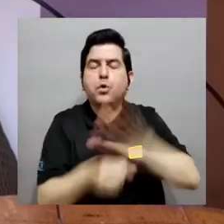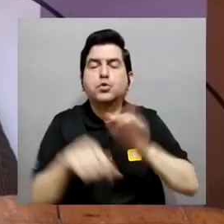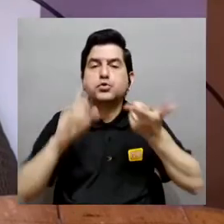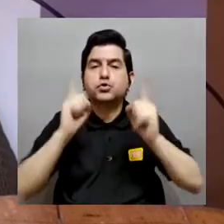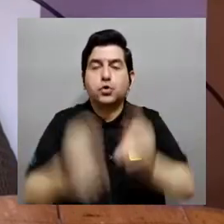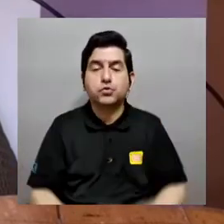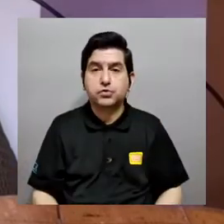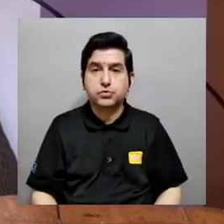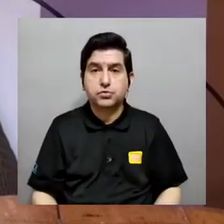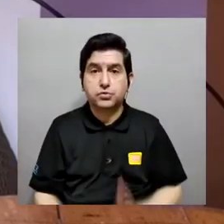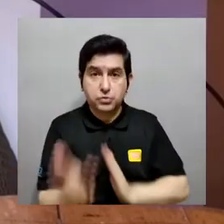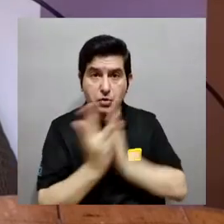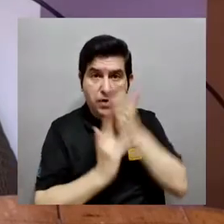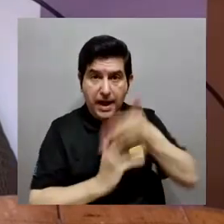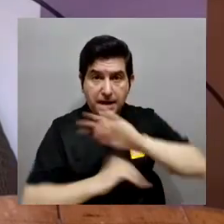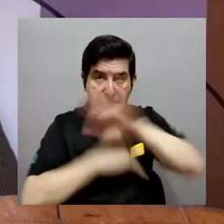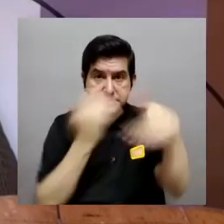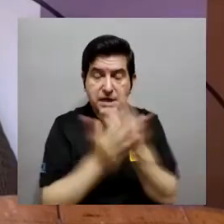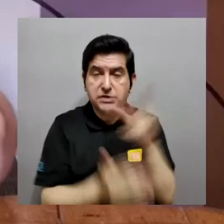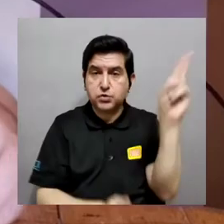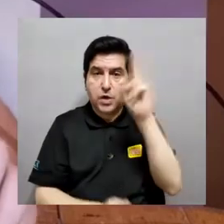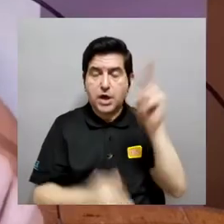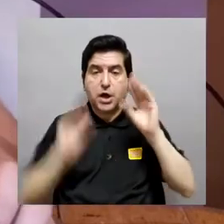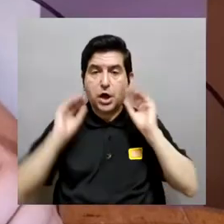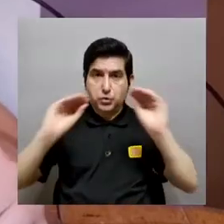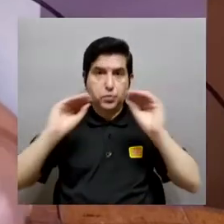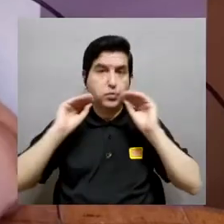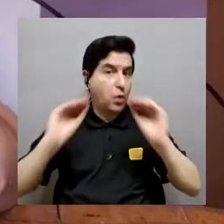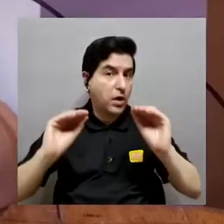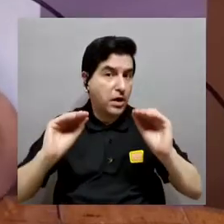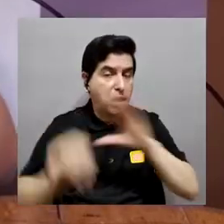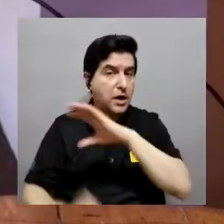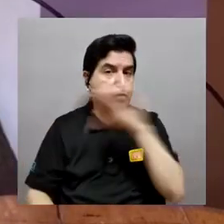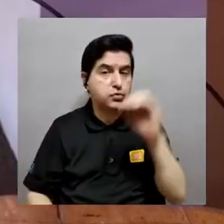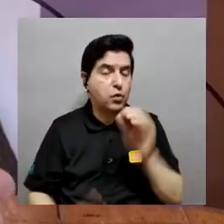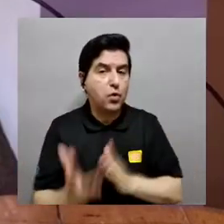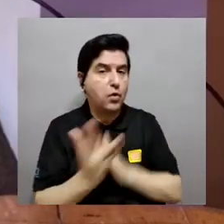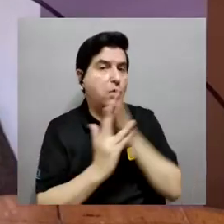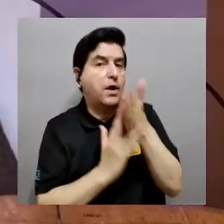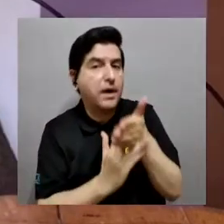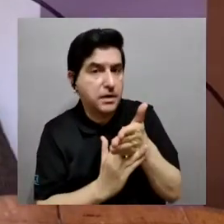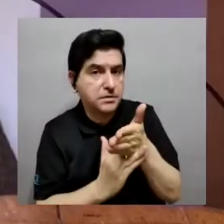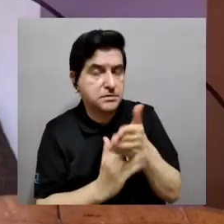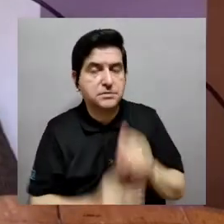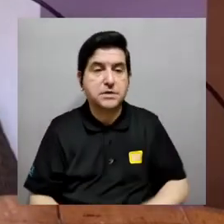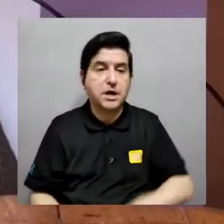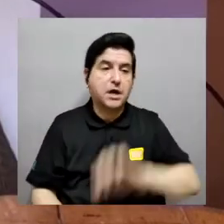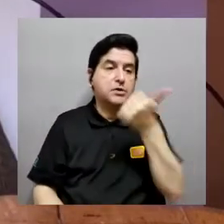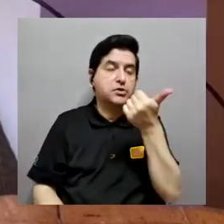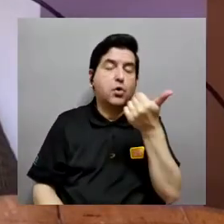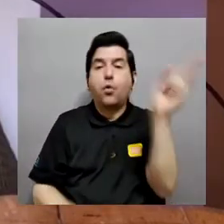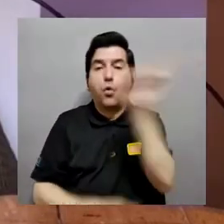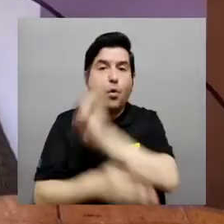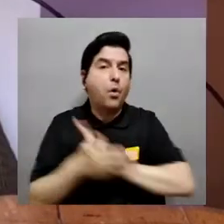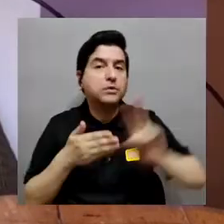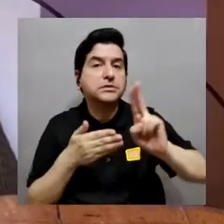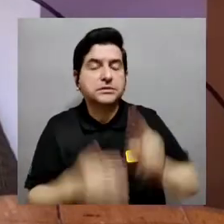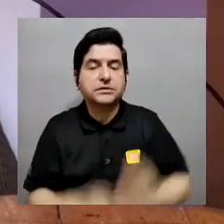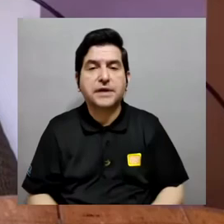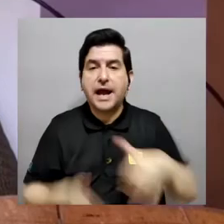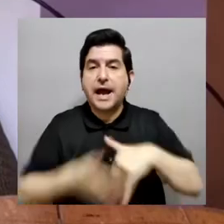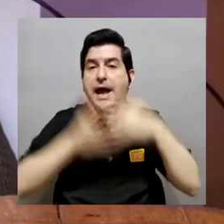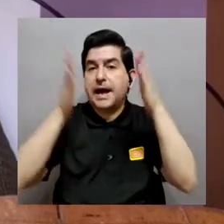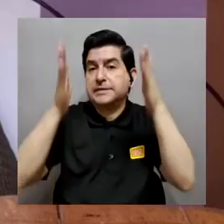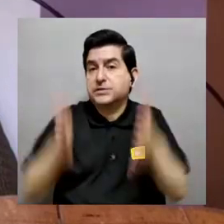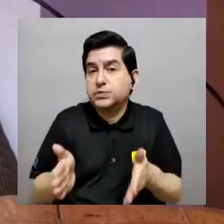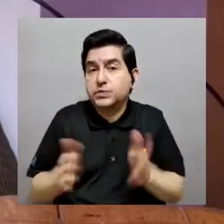equipo o sea qué trámites se tienen que hacer si es accesible para todas las unidades académicas si es accesible